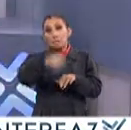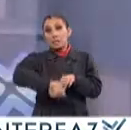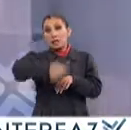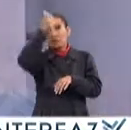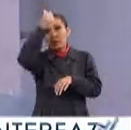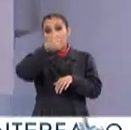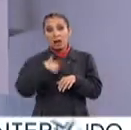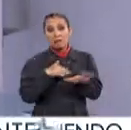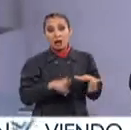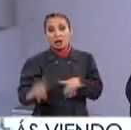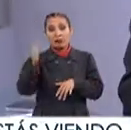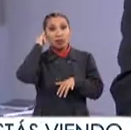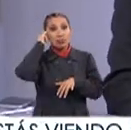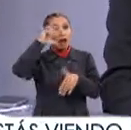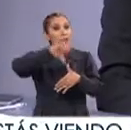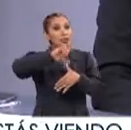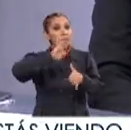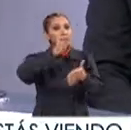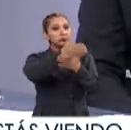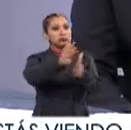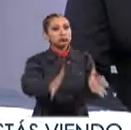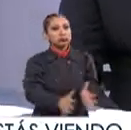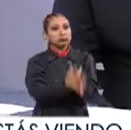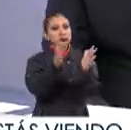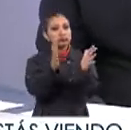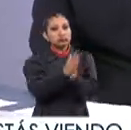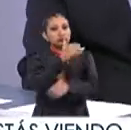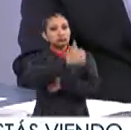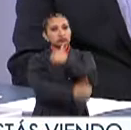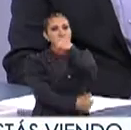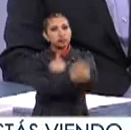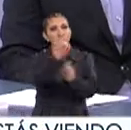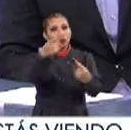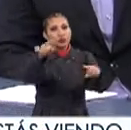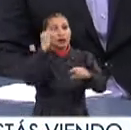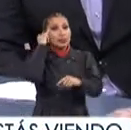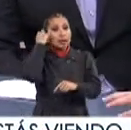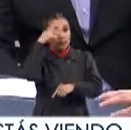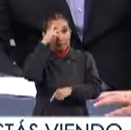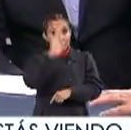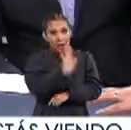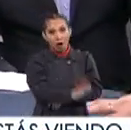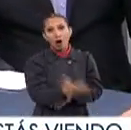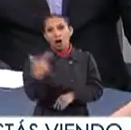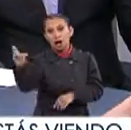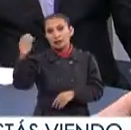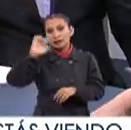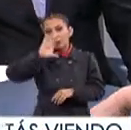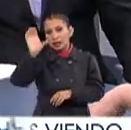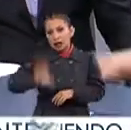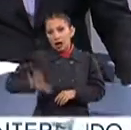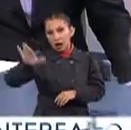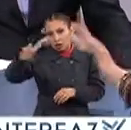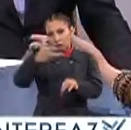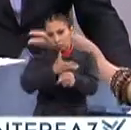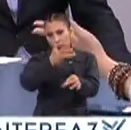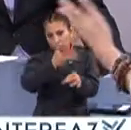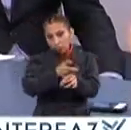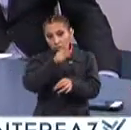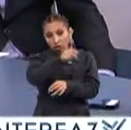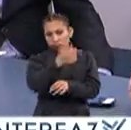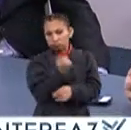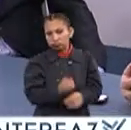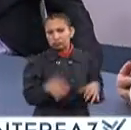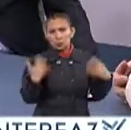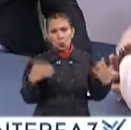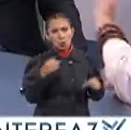pianista Indígena de América Latina En participar En un concurso De música indígena De México Que se va a hacer En Chicago Y bueno Pues es una